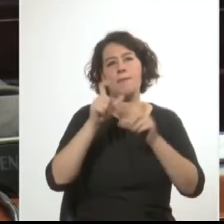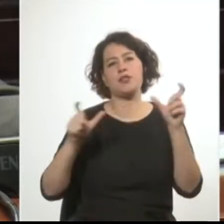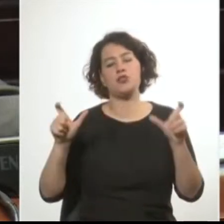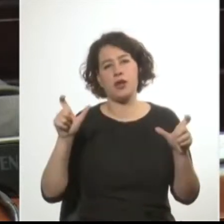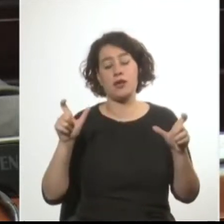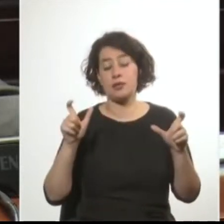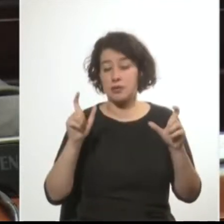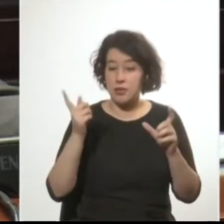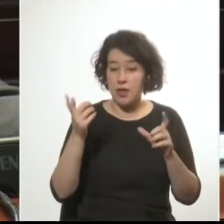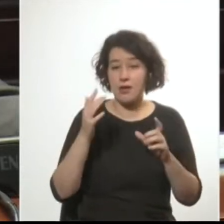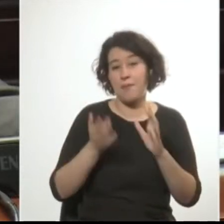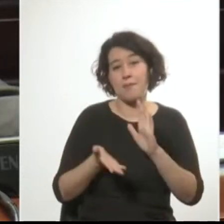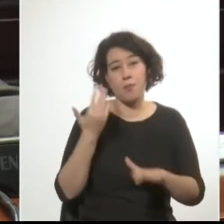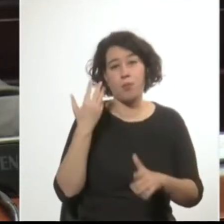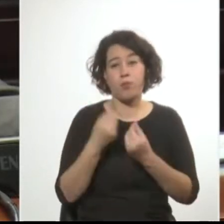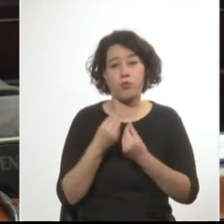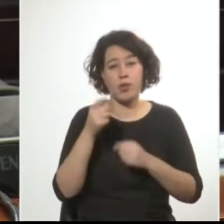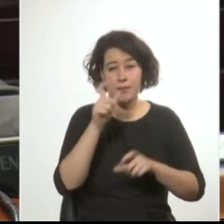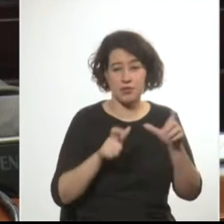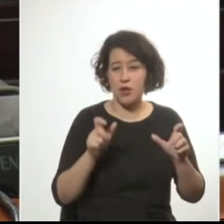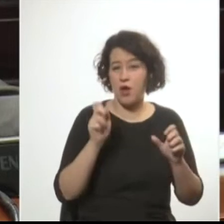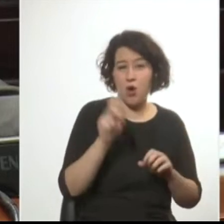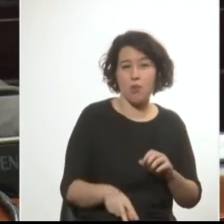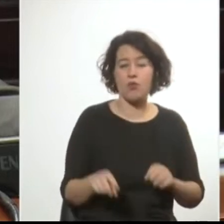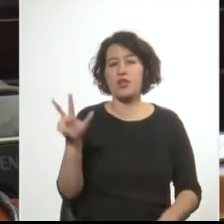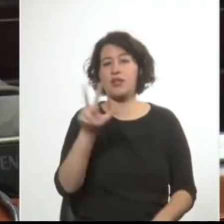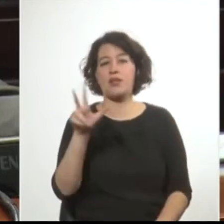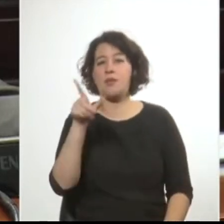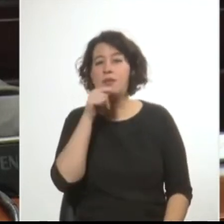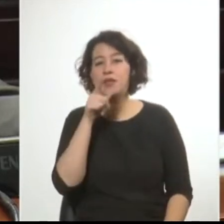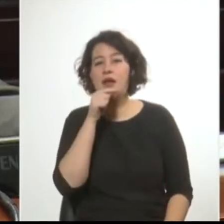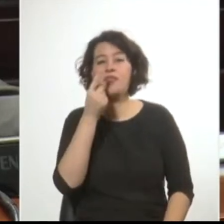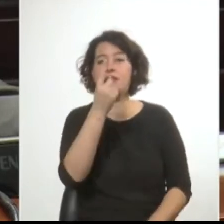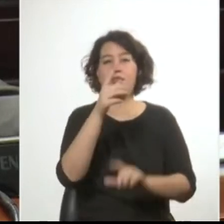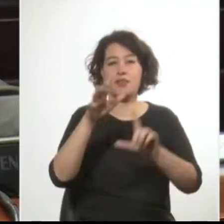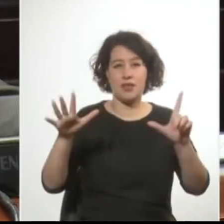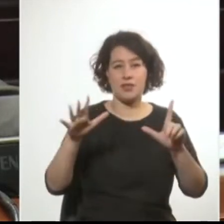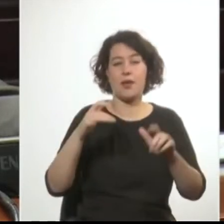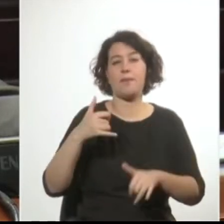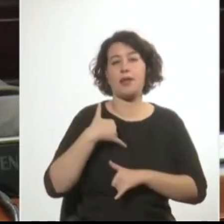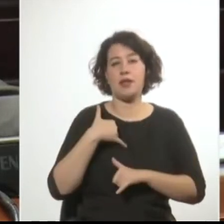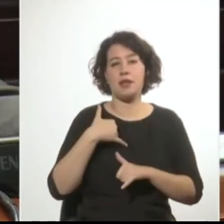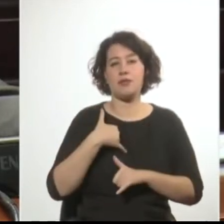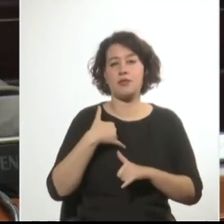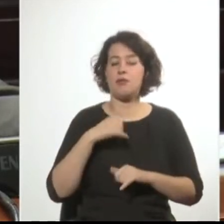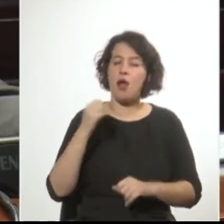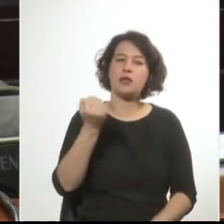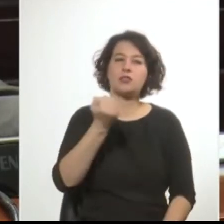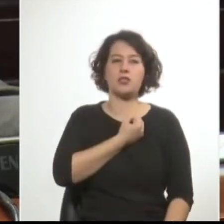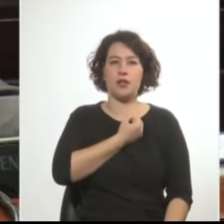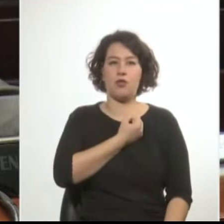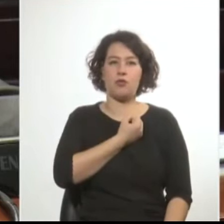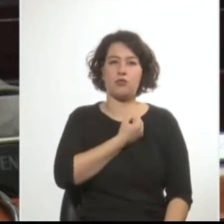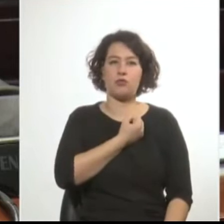ellas decenas de civiles, 33 policías y 17 militares, son asesinados.